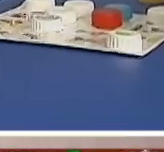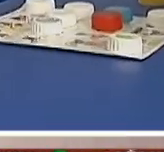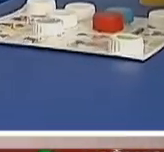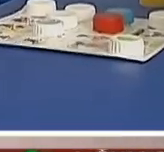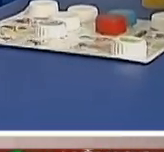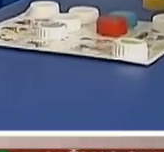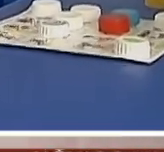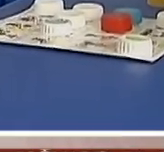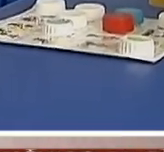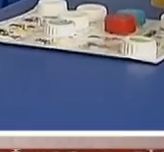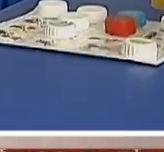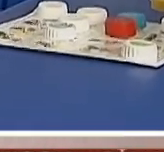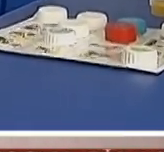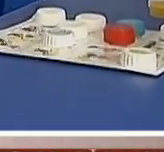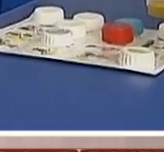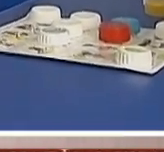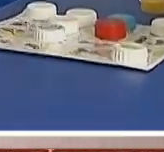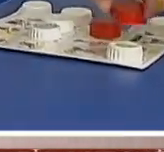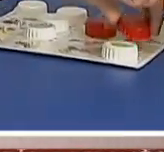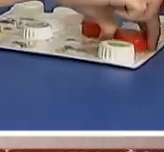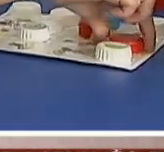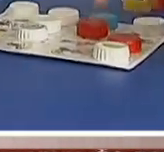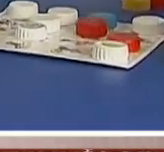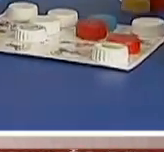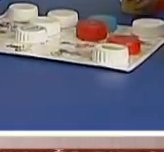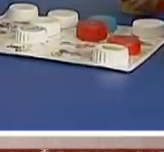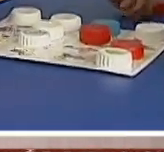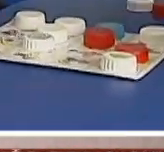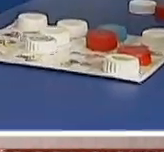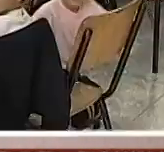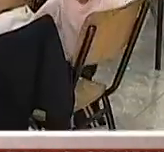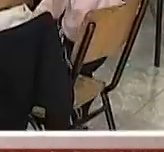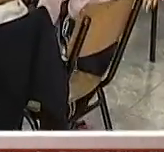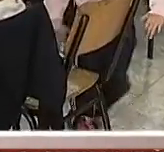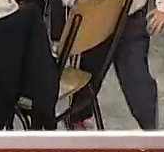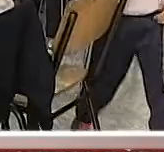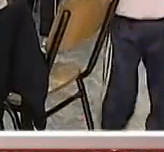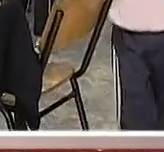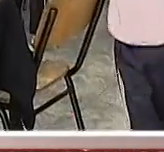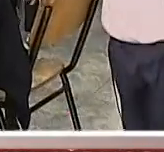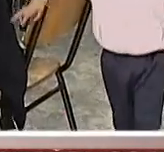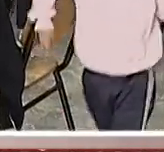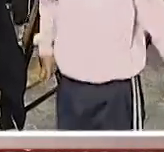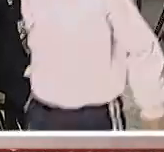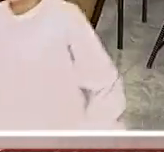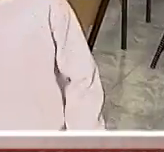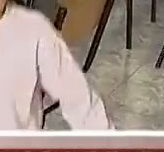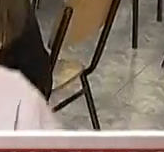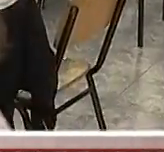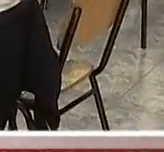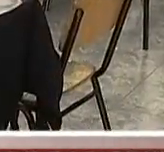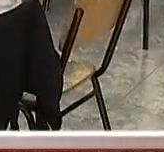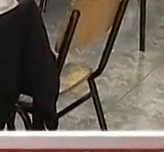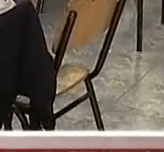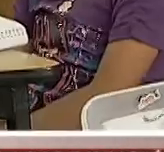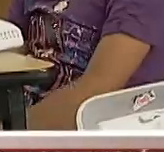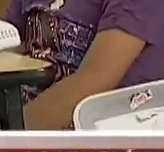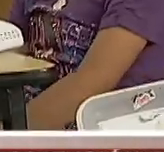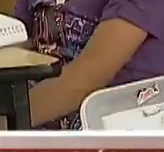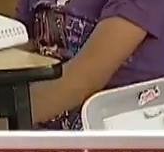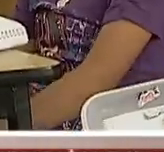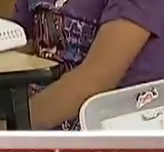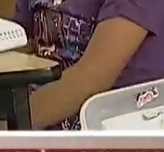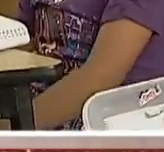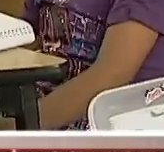pequeños formados. Pero bueno, aquí me acompañan Alexa y su mami que es Mercedes para platicarnos un poco más a